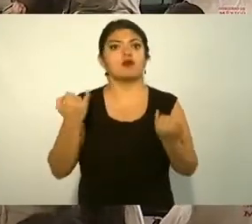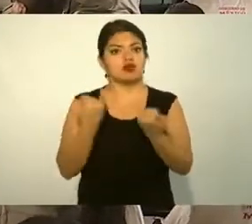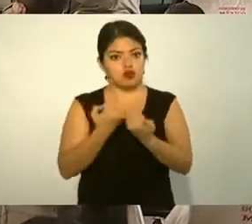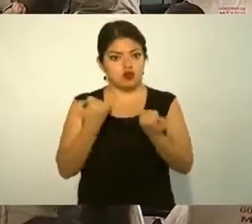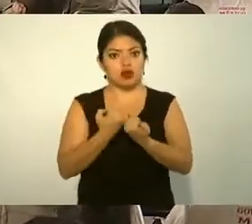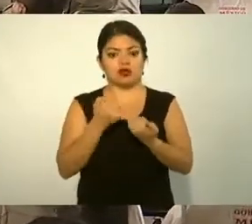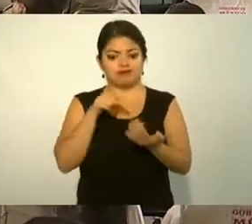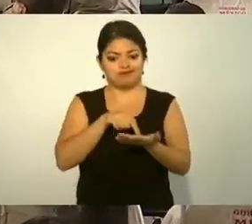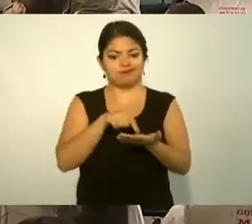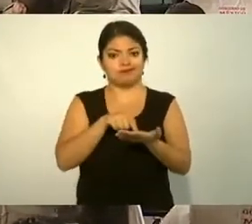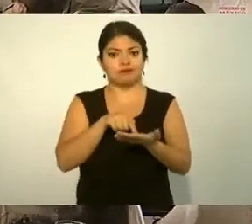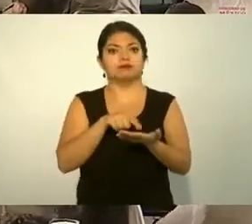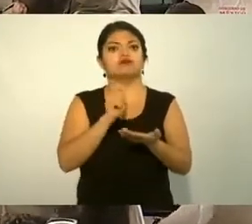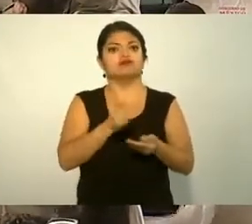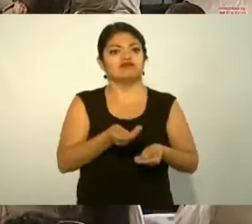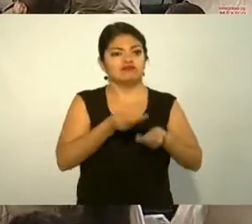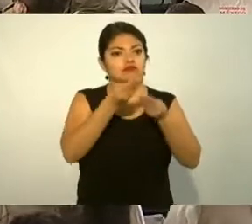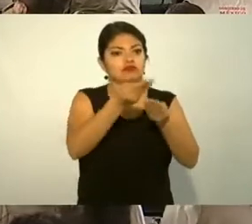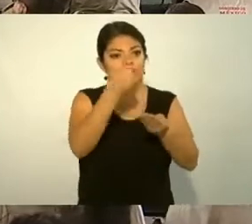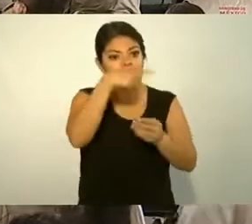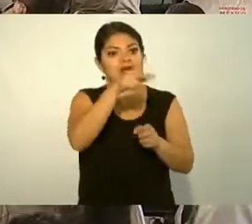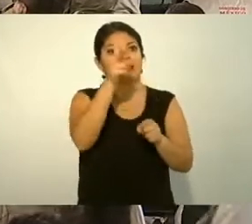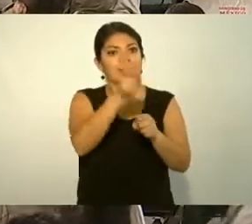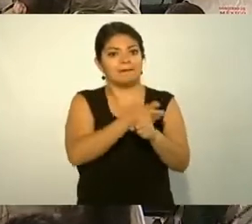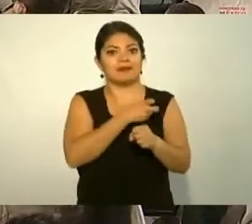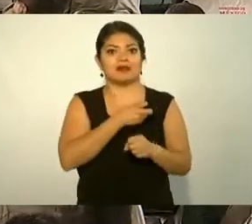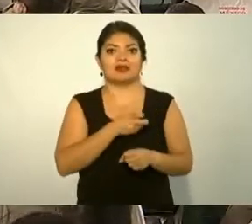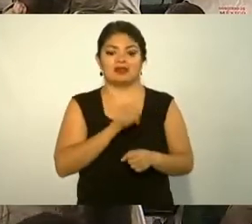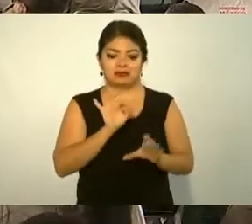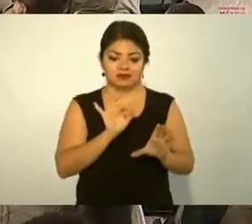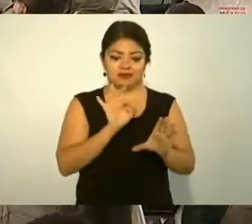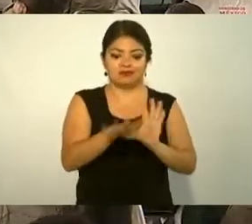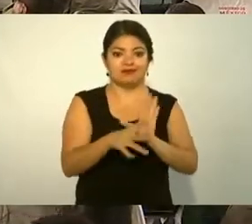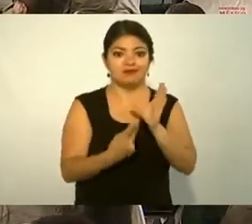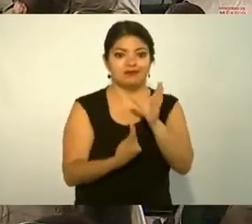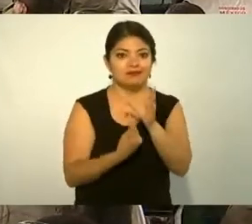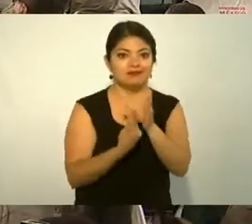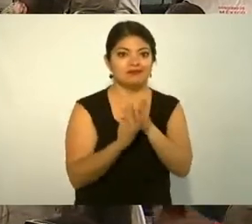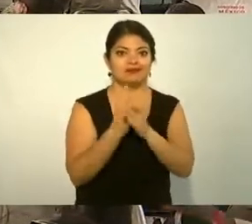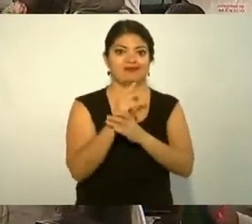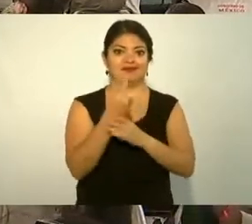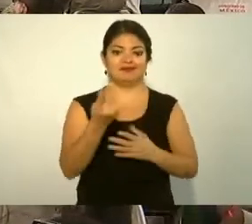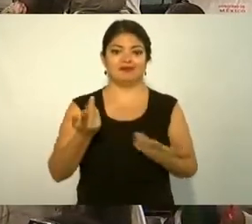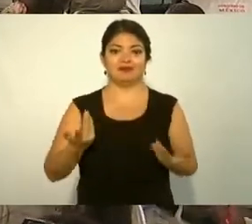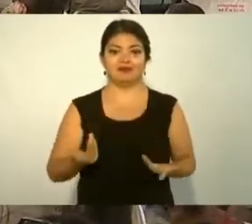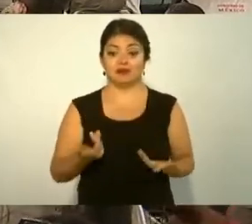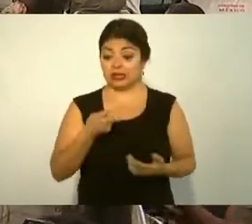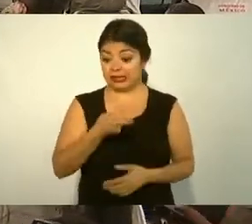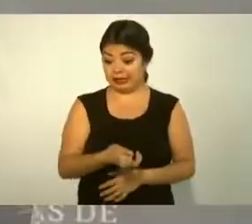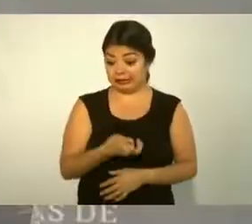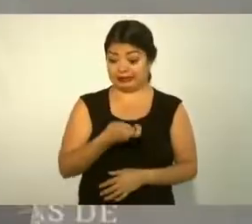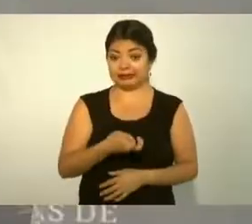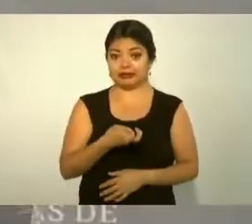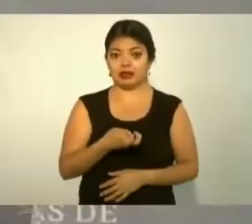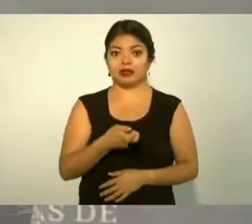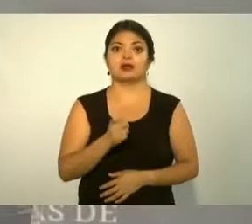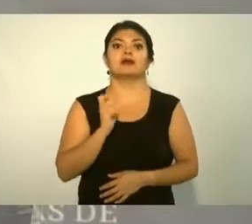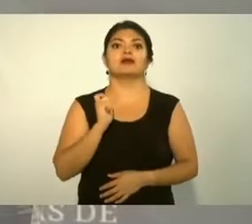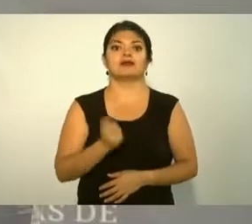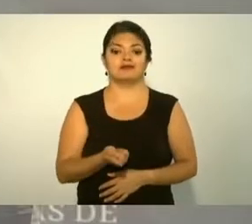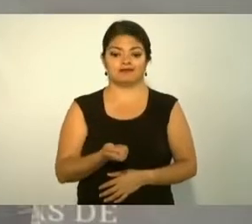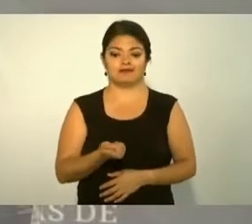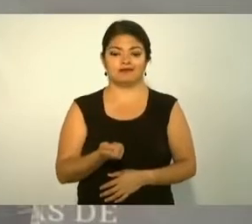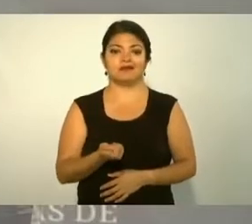para que sembremos que podamos dar